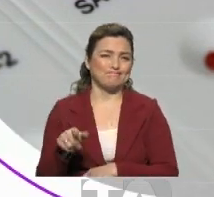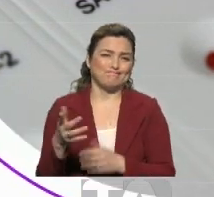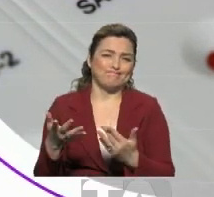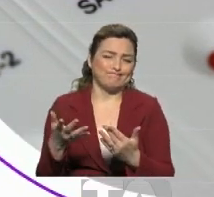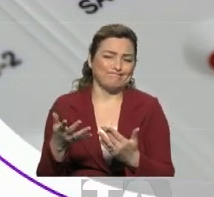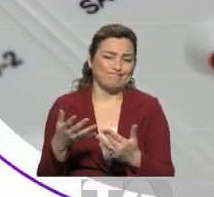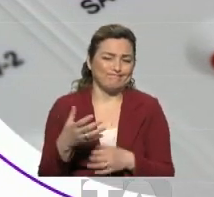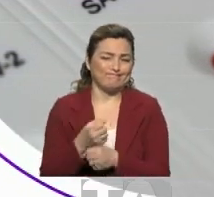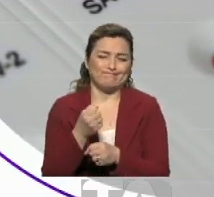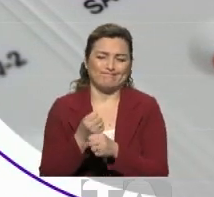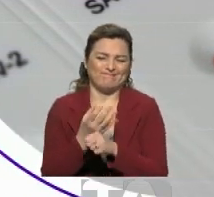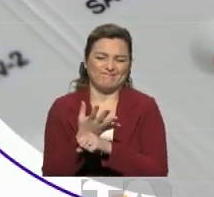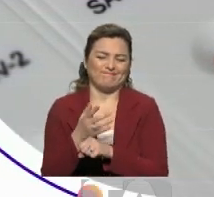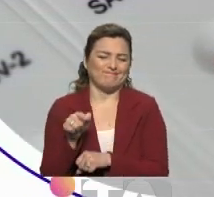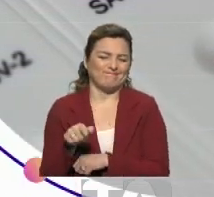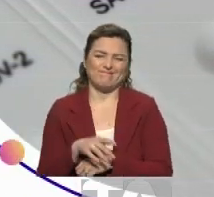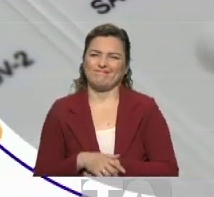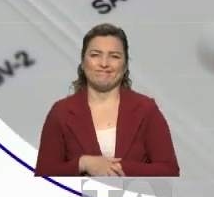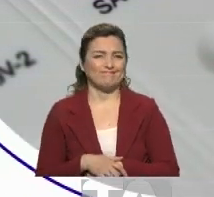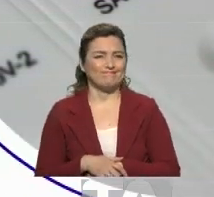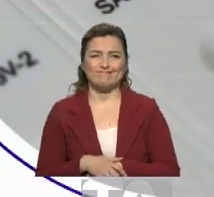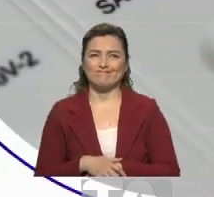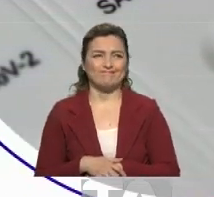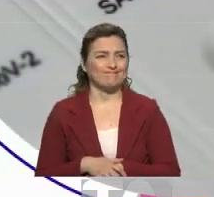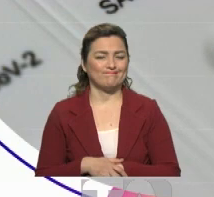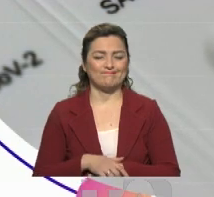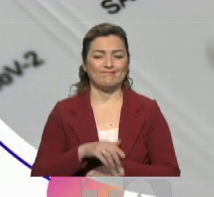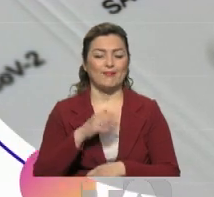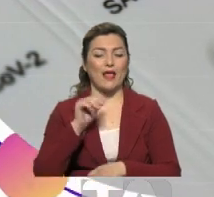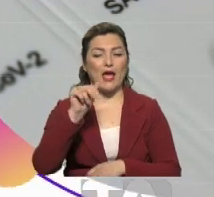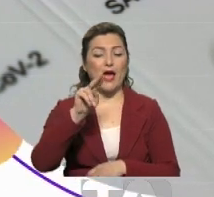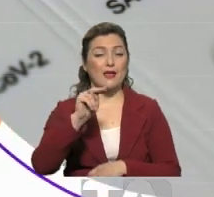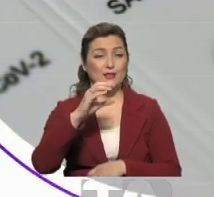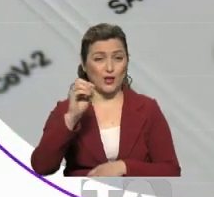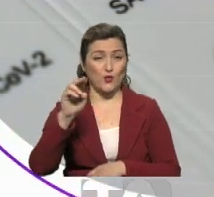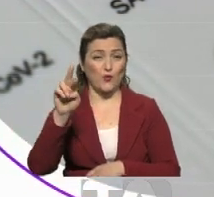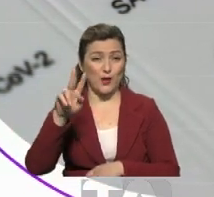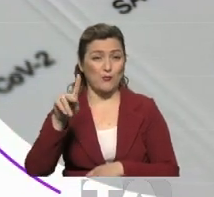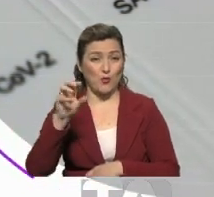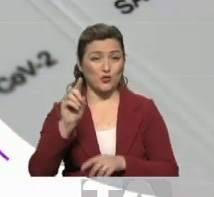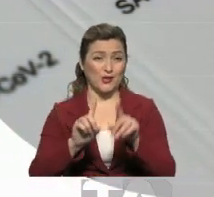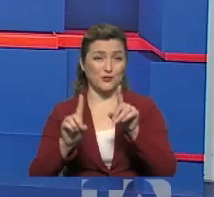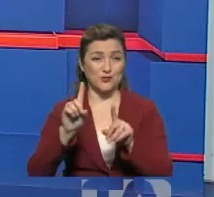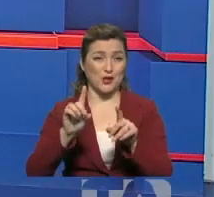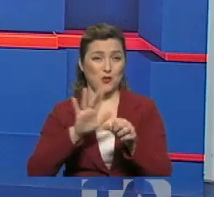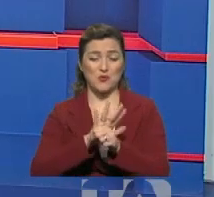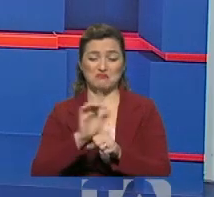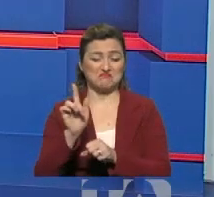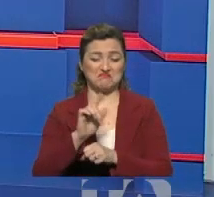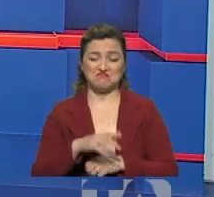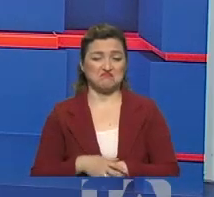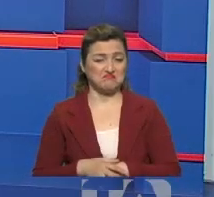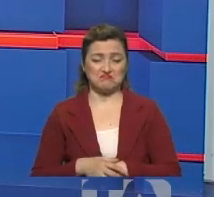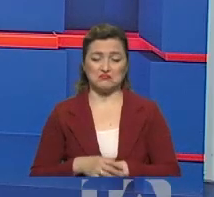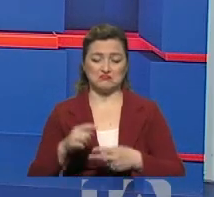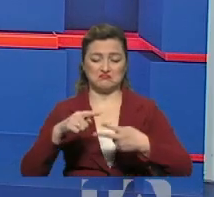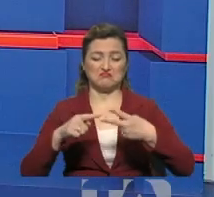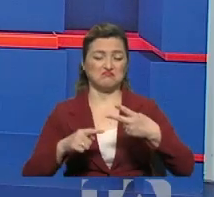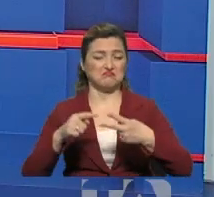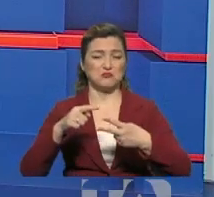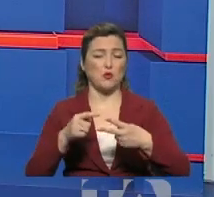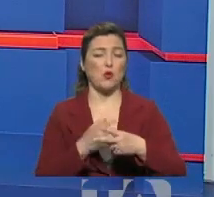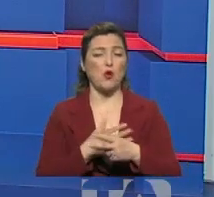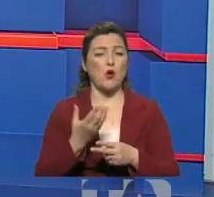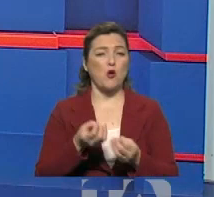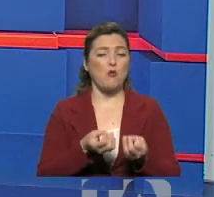no recomendamos a nadie que se haga pruebas de anticuerpos para diagnosticar, ni así sea cuantitativa, ni así sea cualitativa.